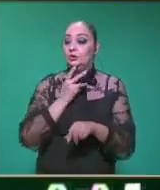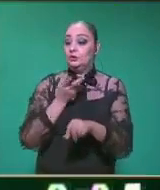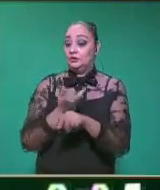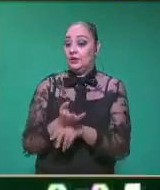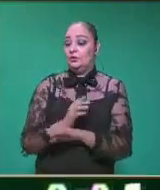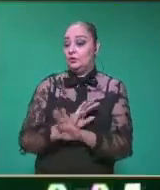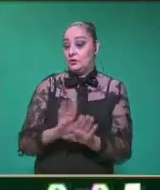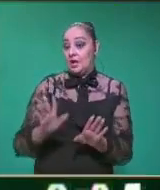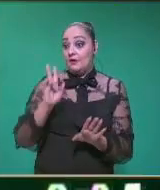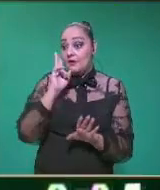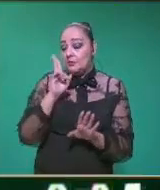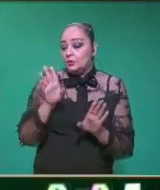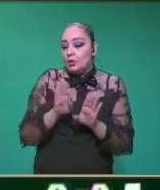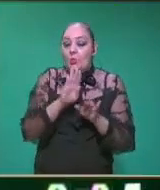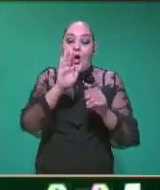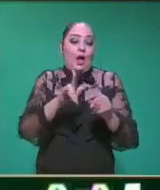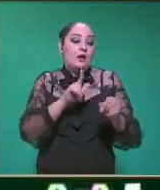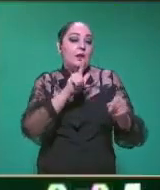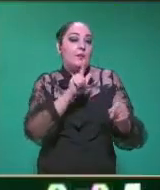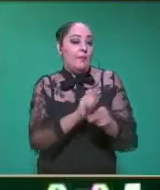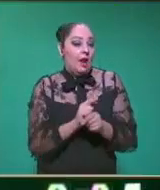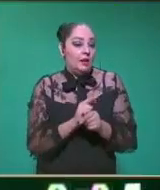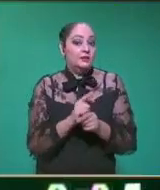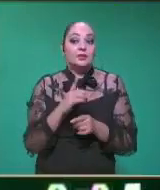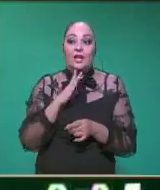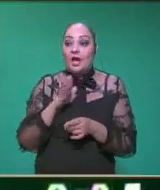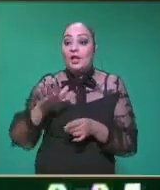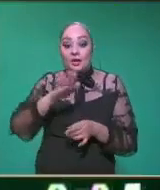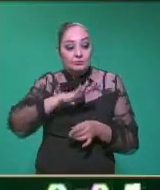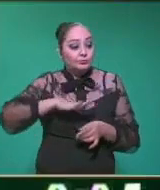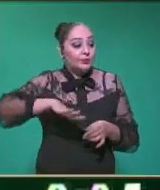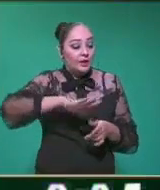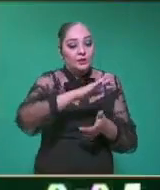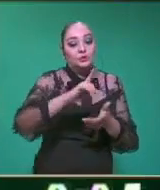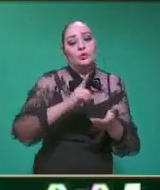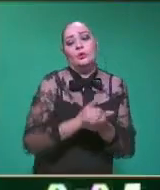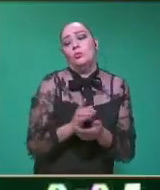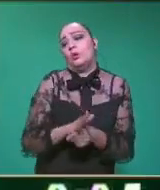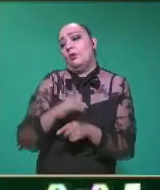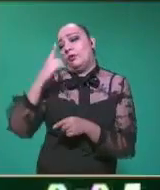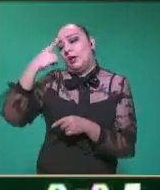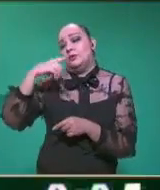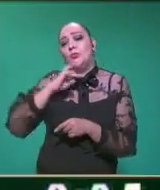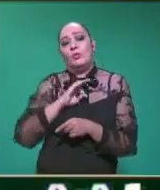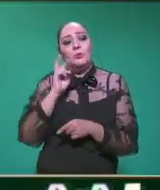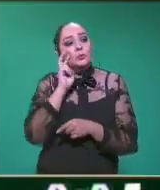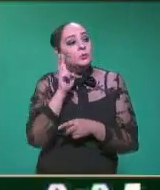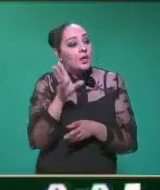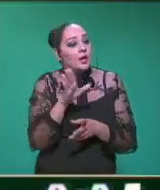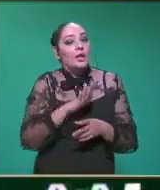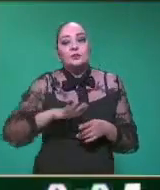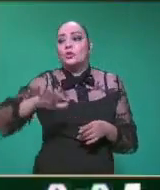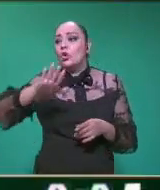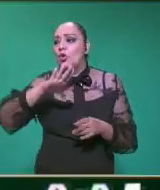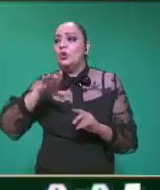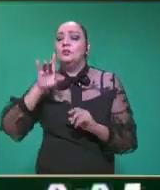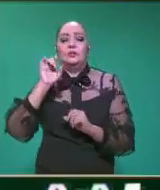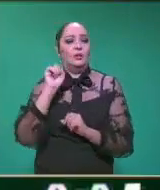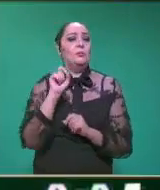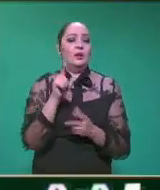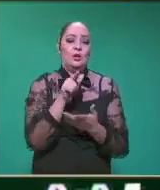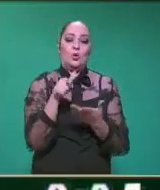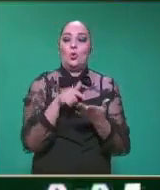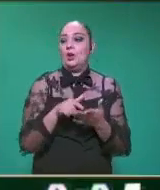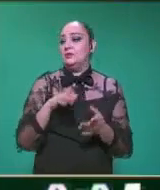considerada fauna urbana por lo fácil que es encontrarla dentro de las colonias, incluso en lugares que están alejados de áreas naturales,